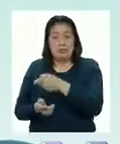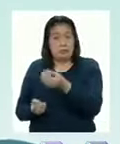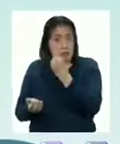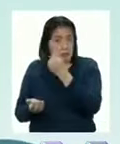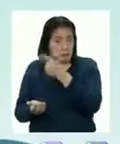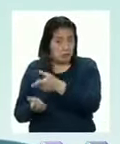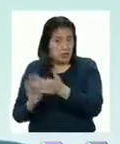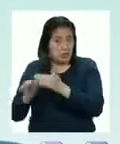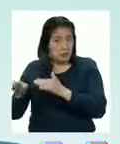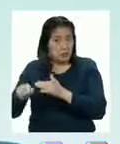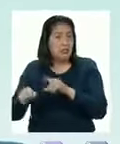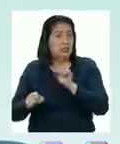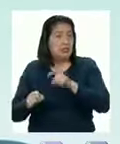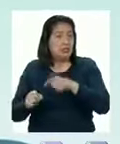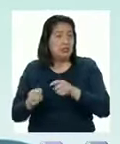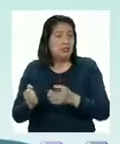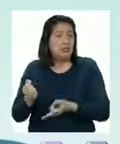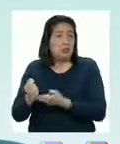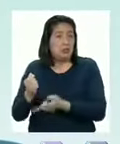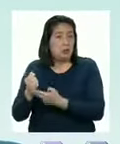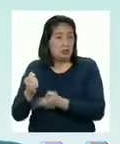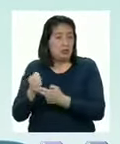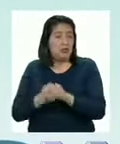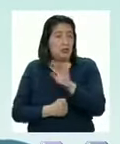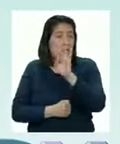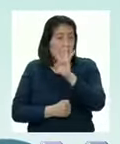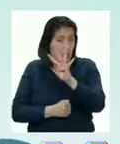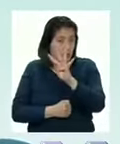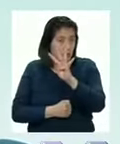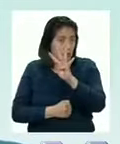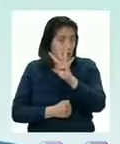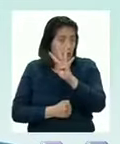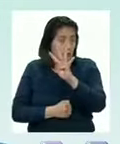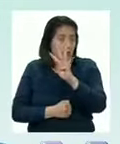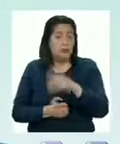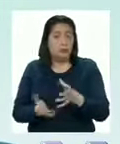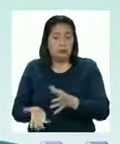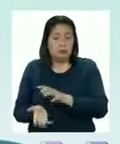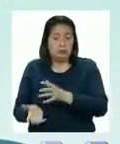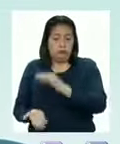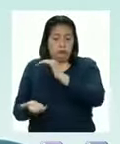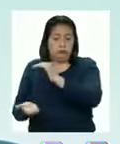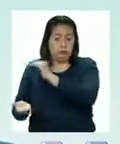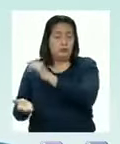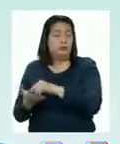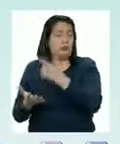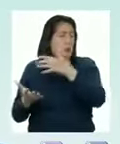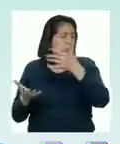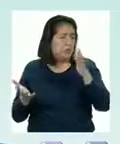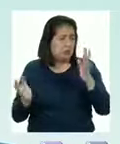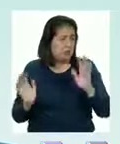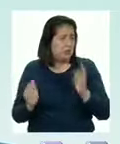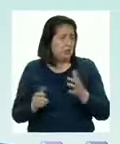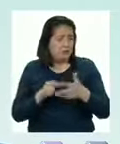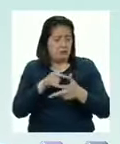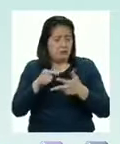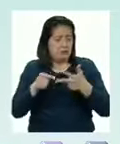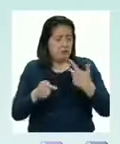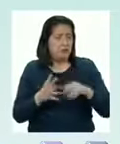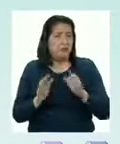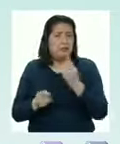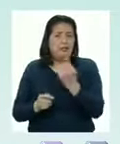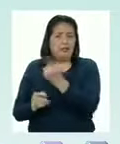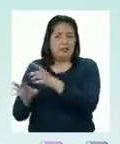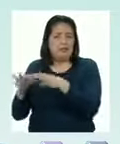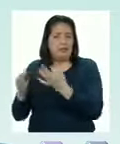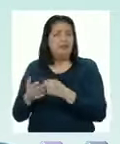ellos necesitan conservar un promedio de 4 sacos de maíz de cualquier tipo por cada familia El resto lo